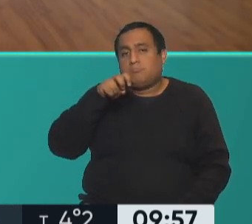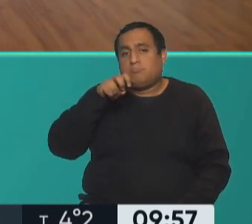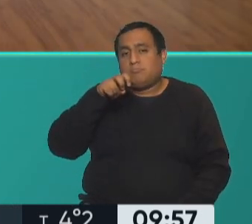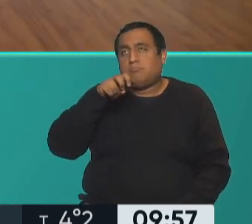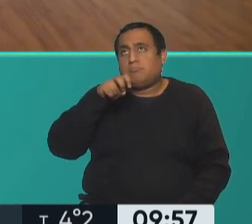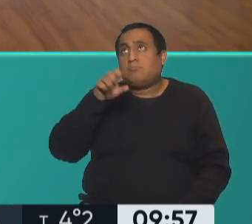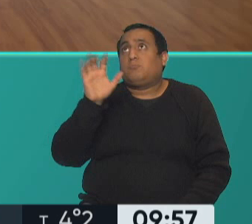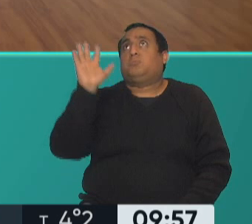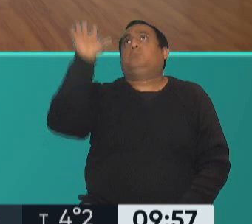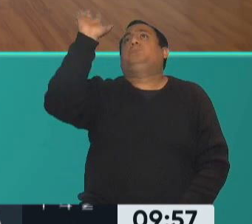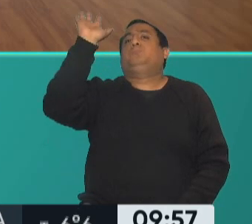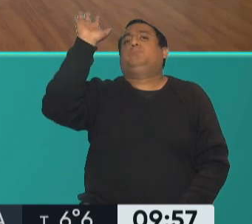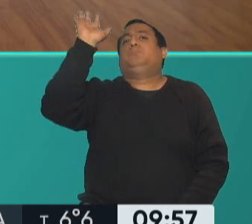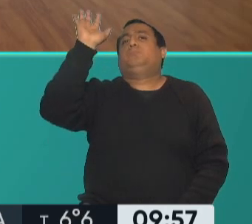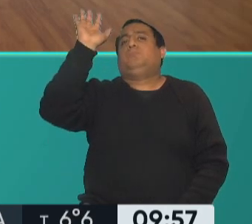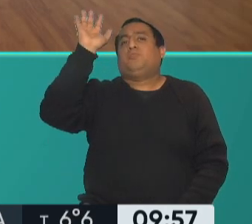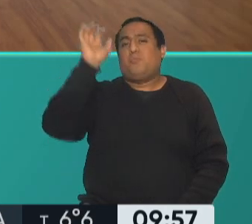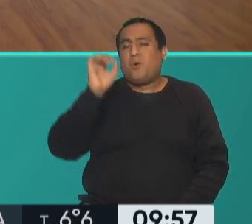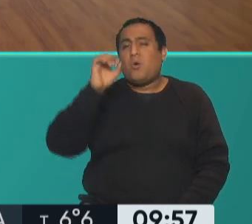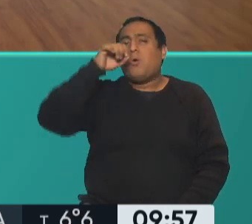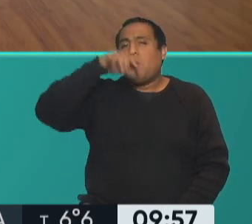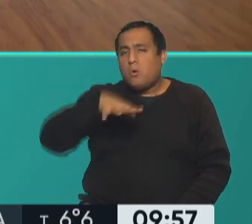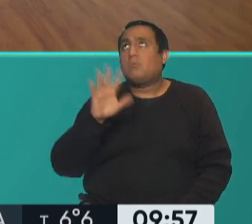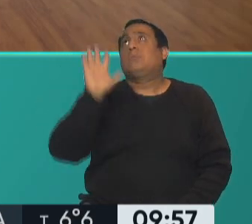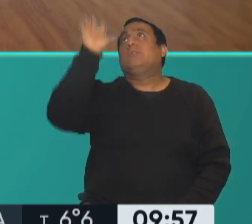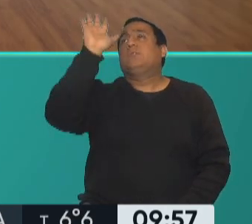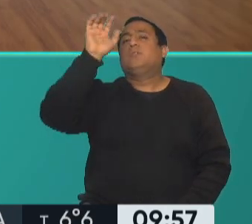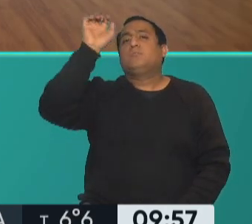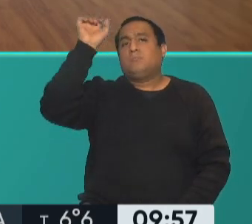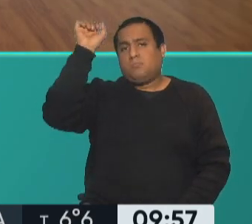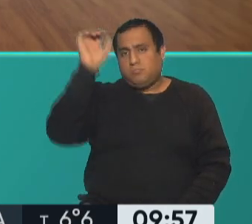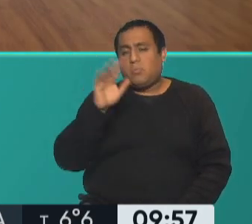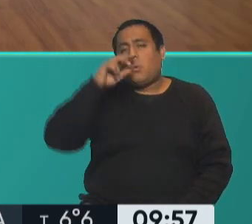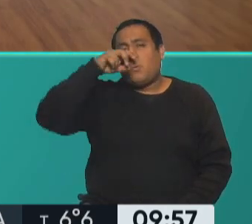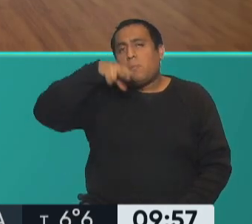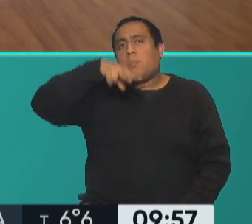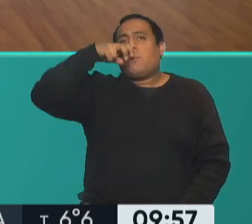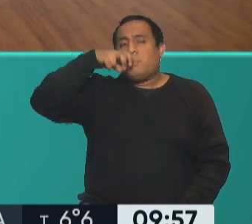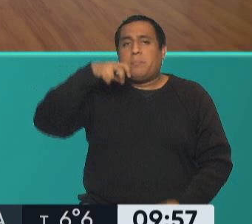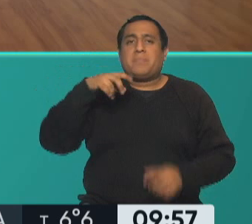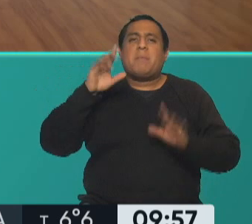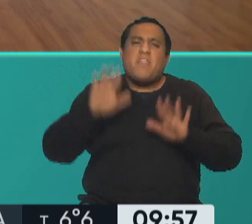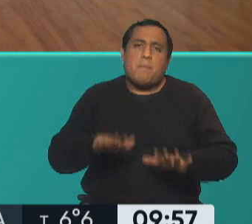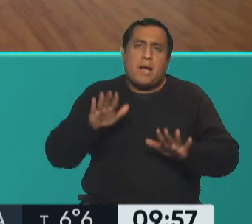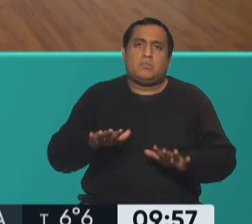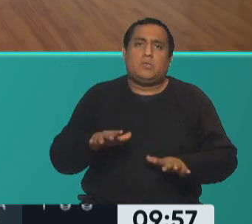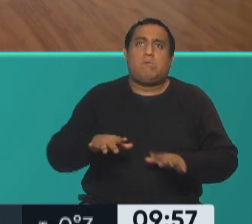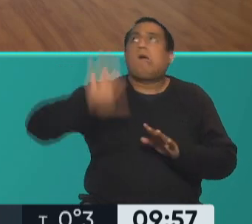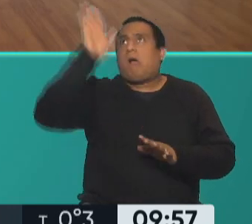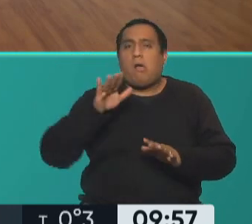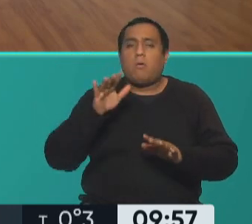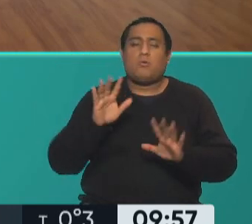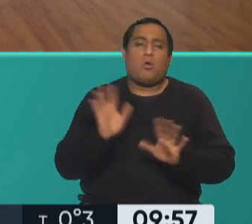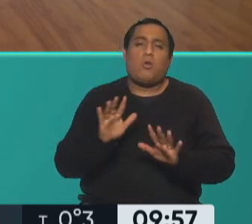bajo y a su vez bajar siempre lento no hacer movimientos bruscos bien buenísimo